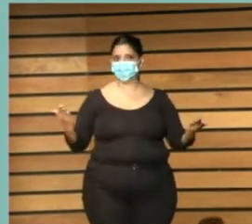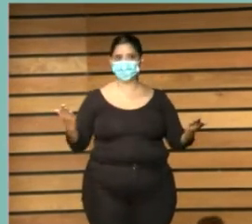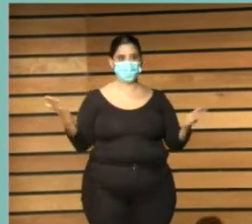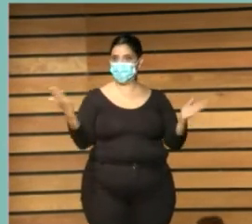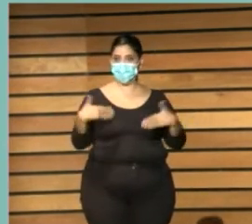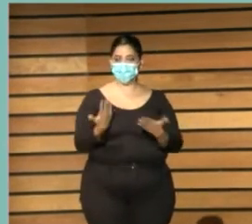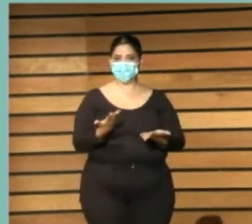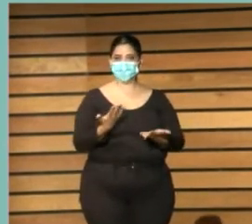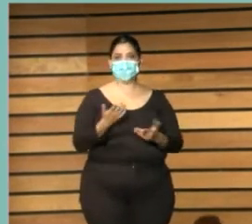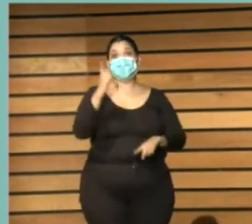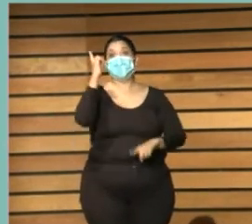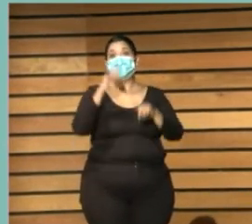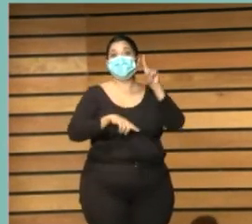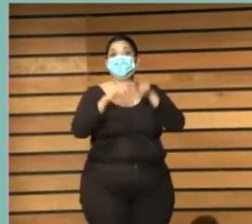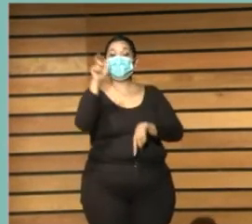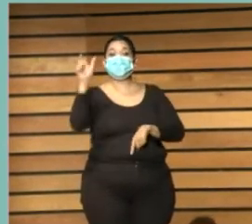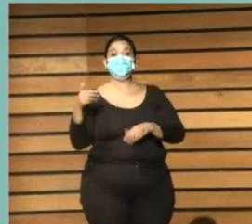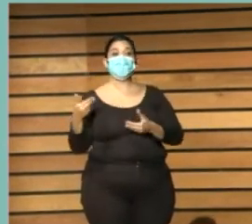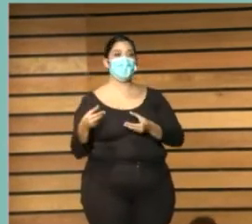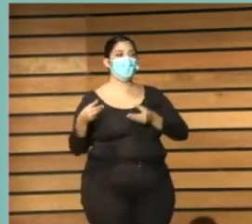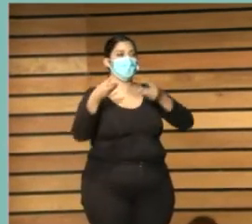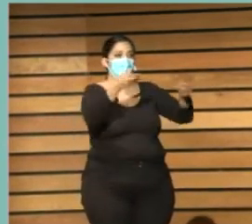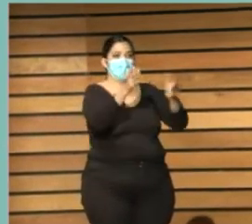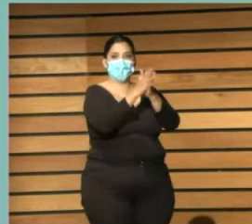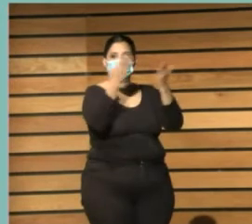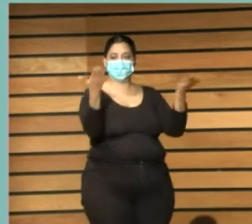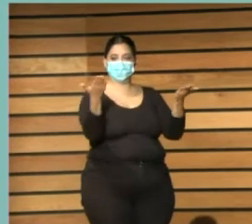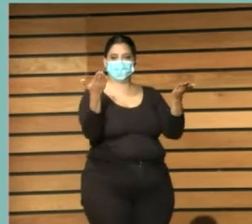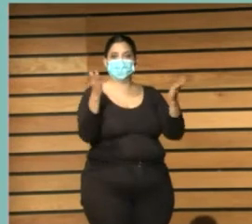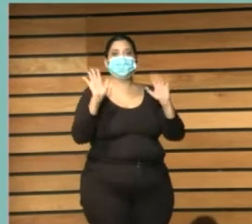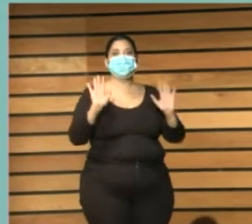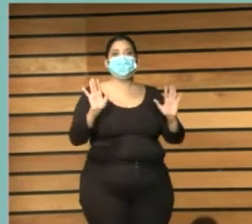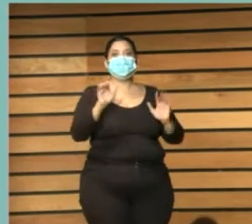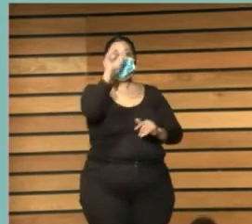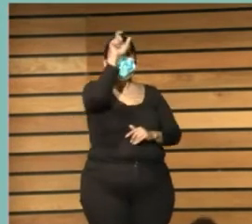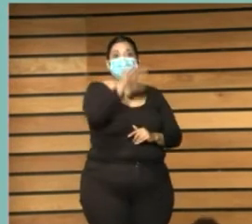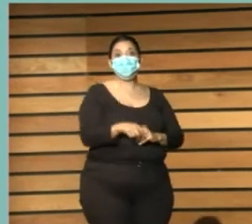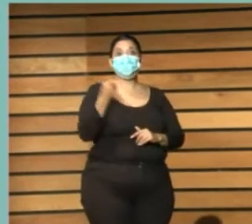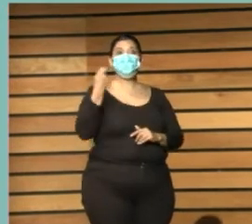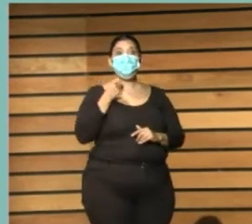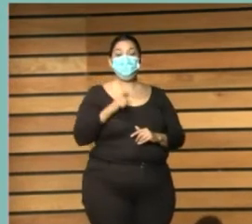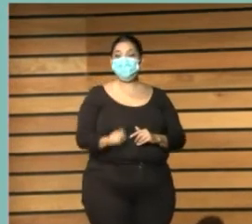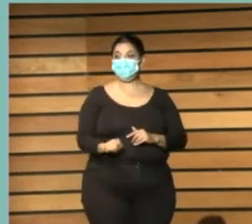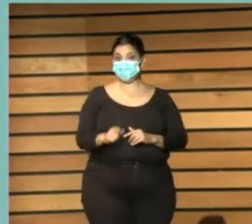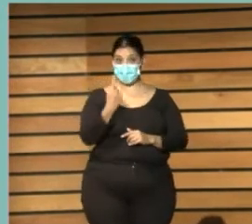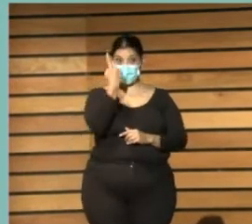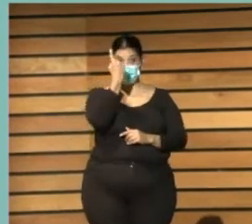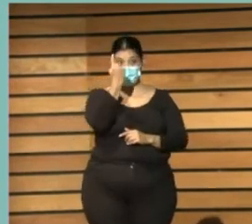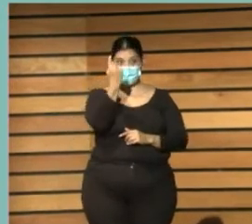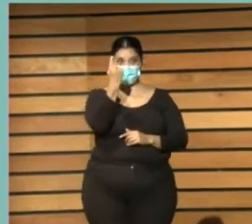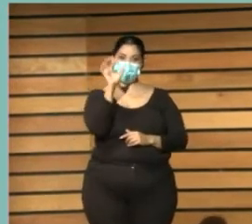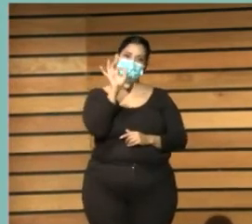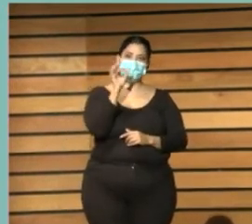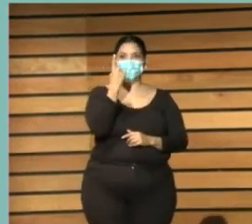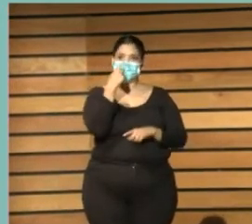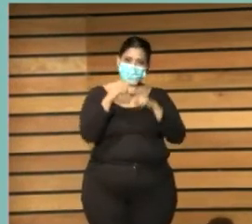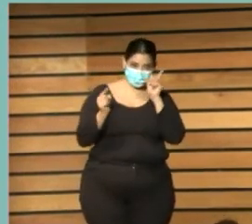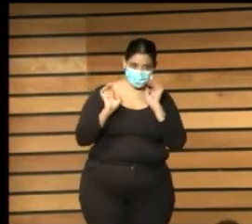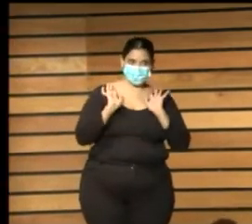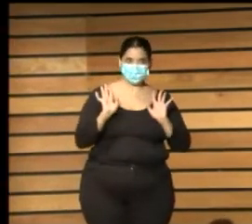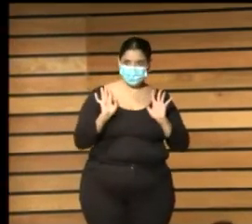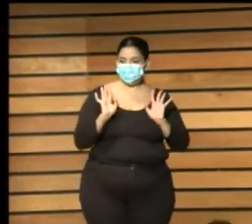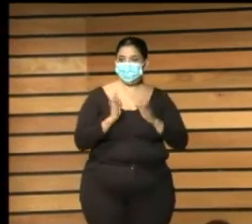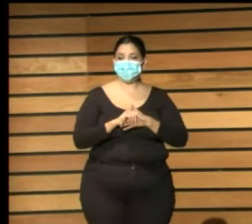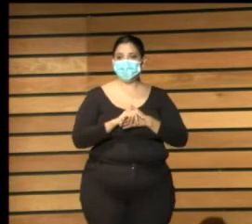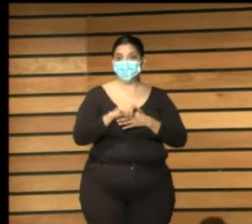como regalo pero la bibliotecaria que es una zona no sé ni siquiera una y media la